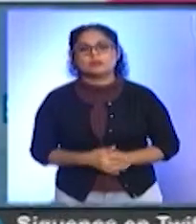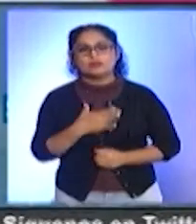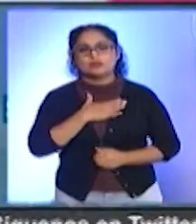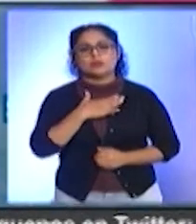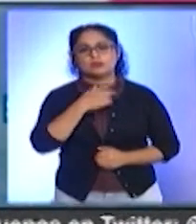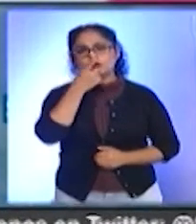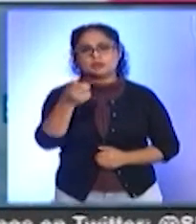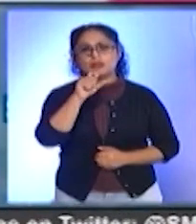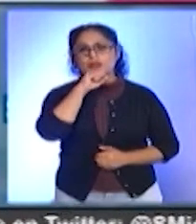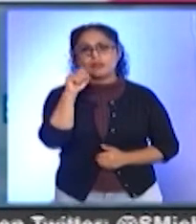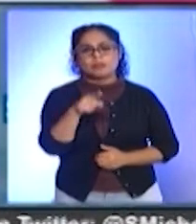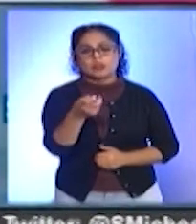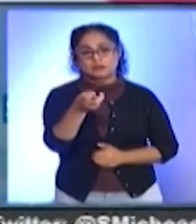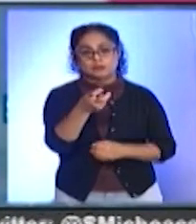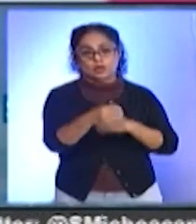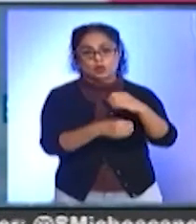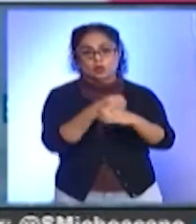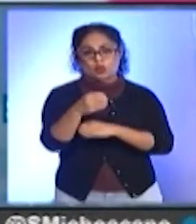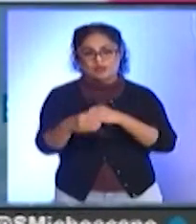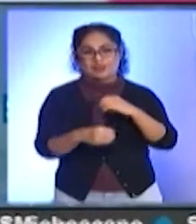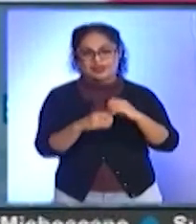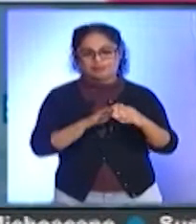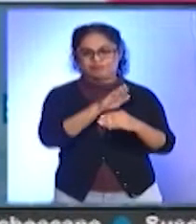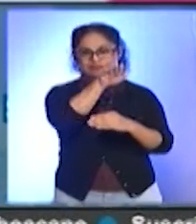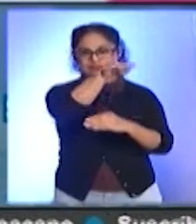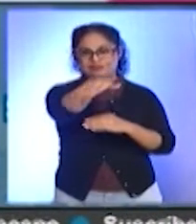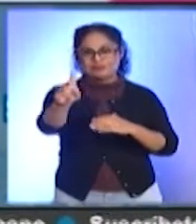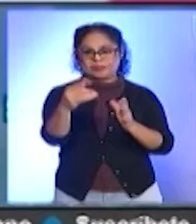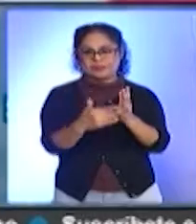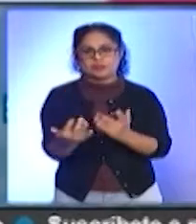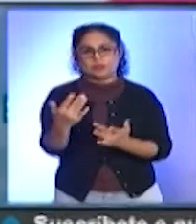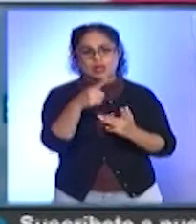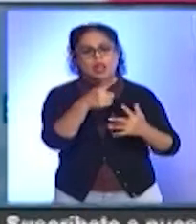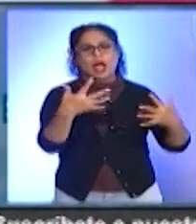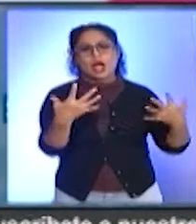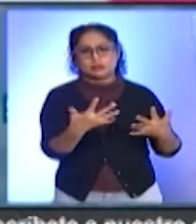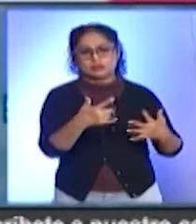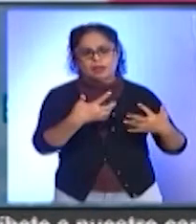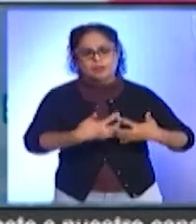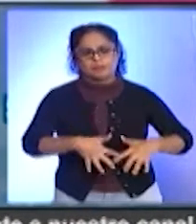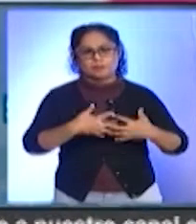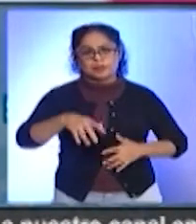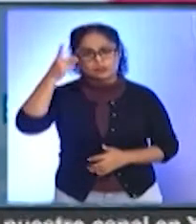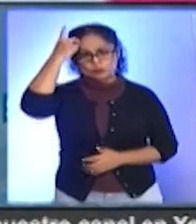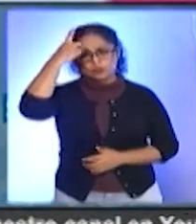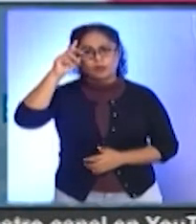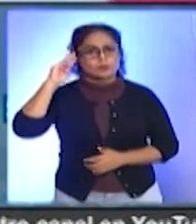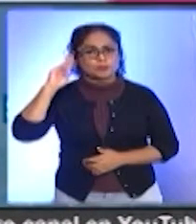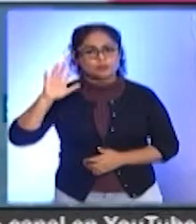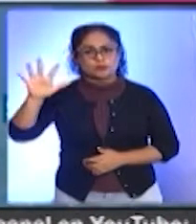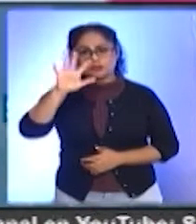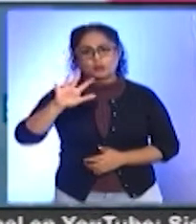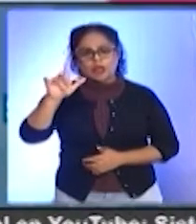aquí también que esta obra está siendo construida por empresas michoacanas, por empresarios michoacanos, por